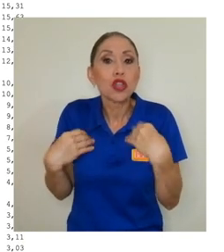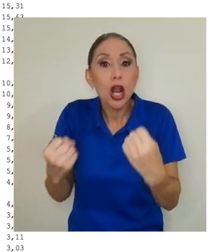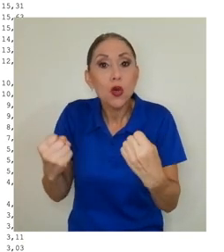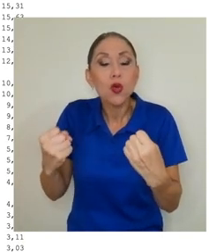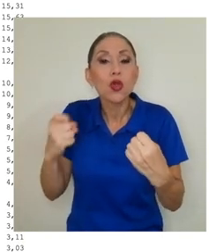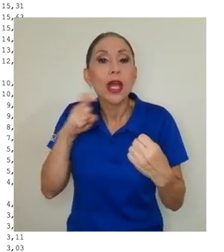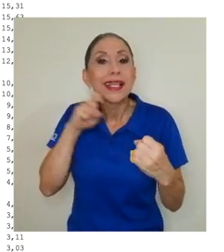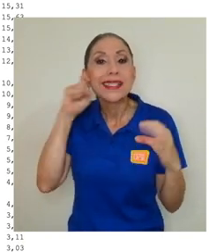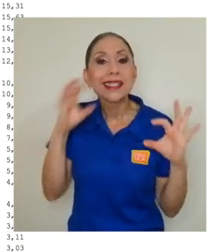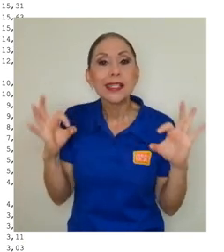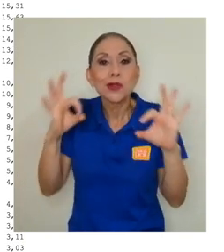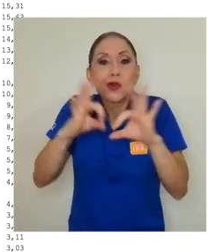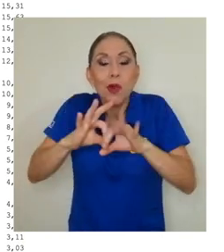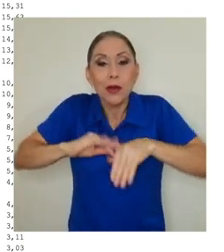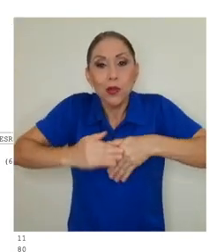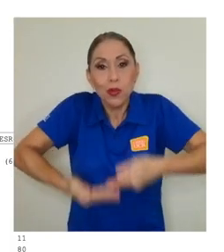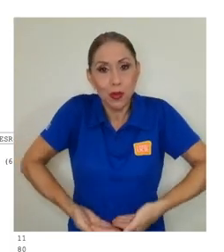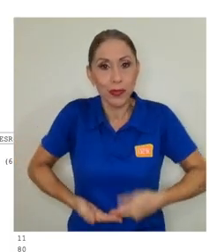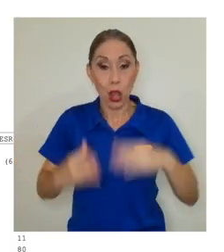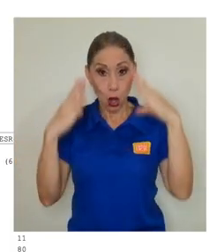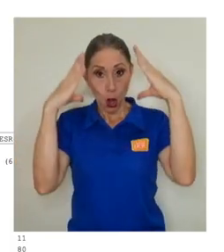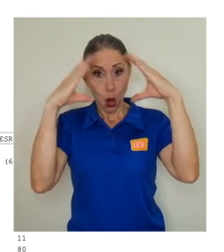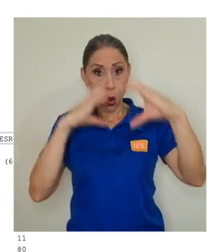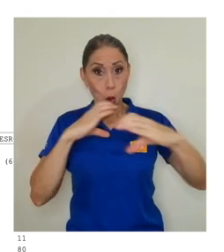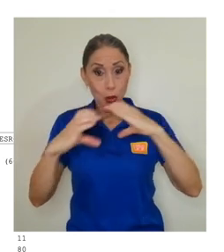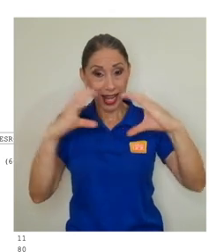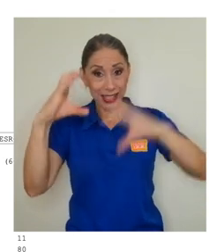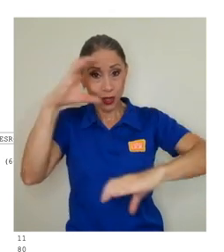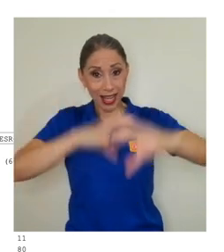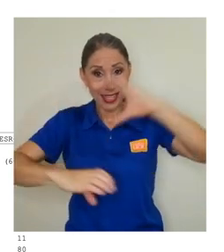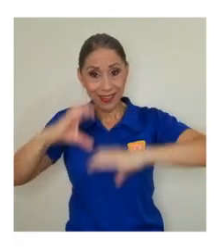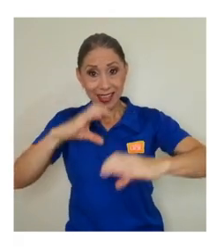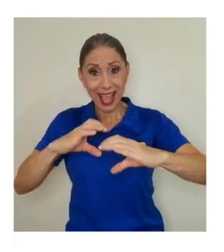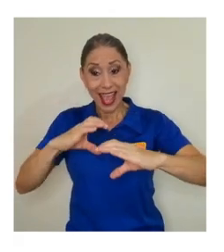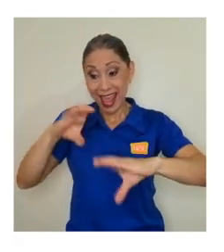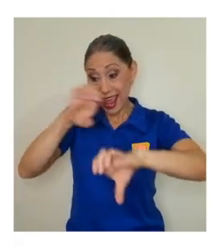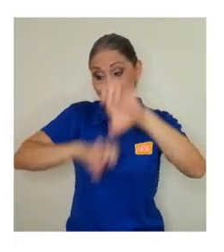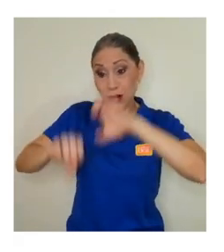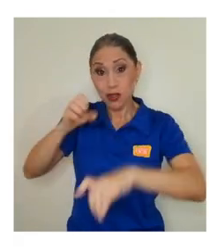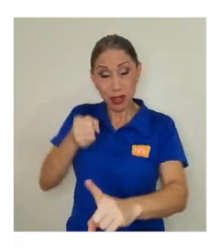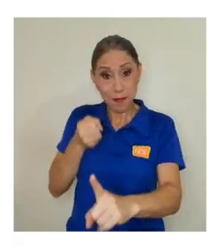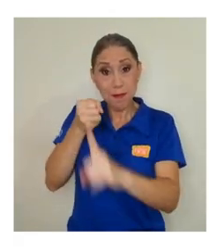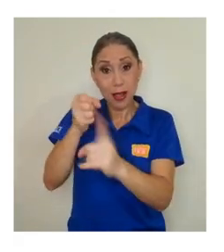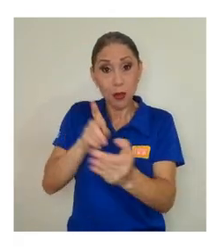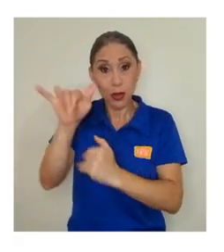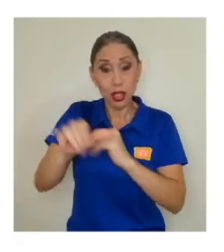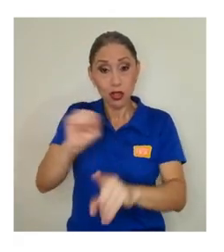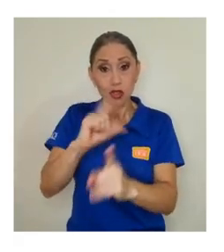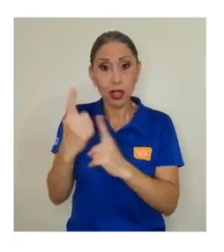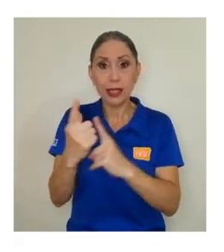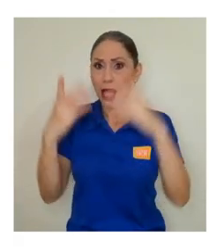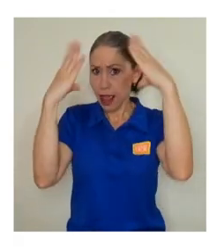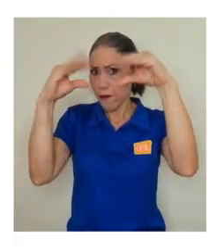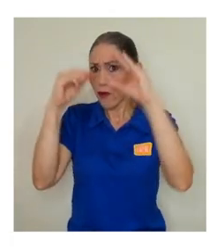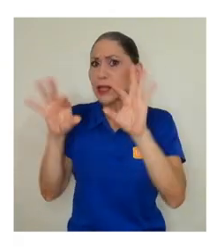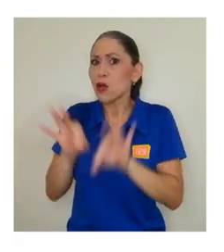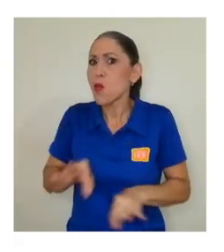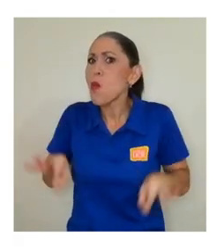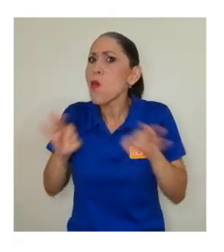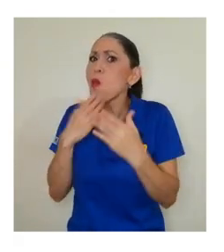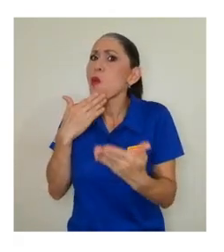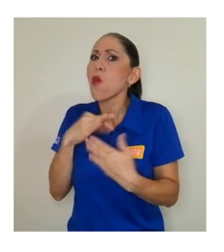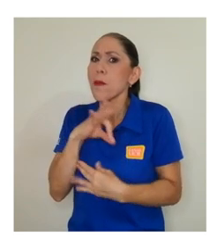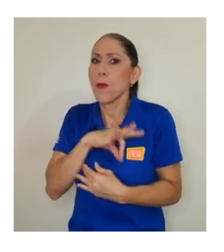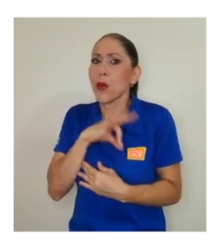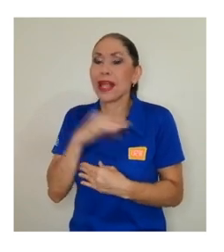comunicación de la ciencia, evaluación de impacto de proyectos sociales. Datos de mucha utilidad para el país